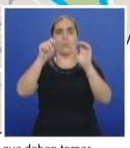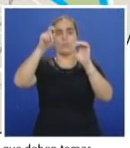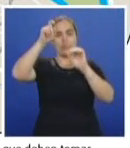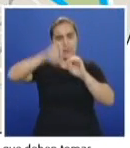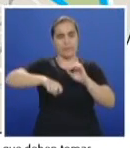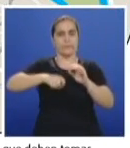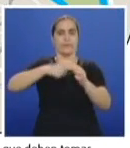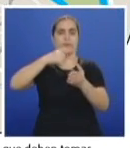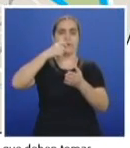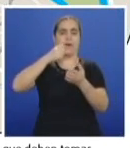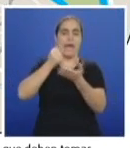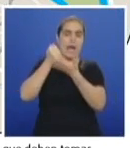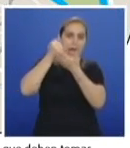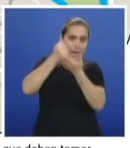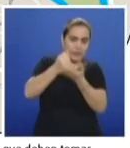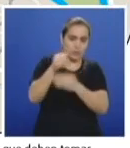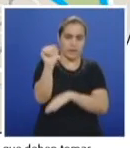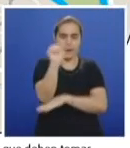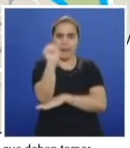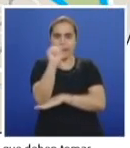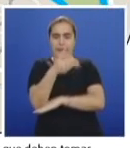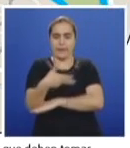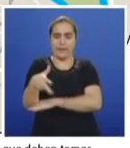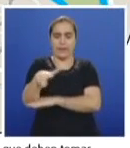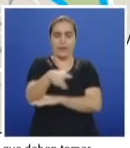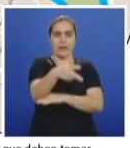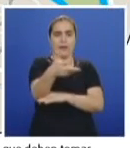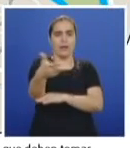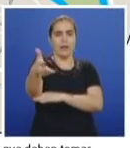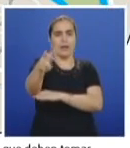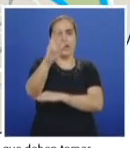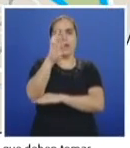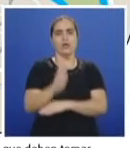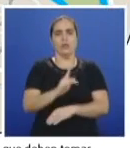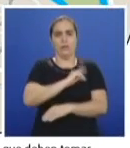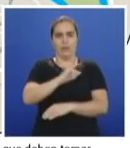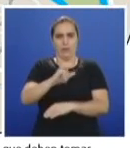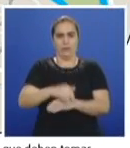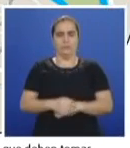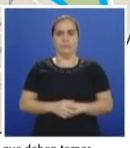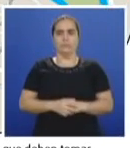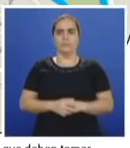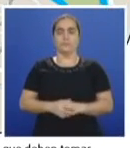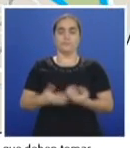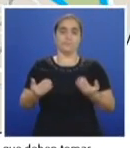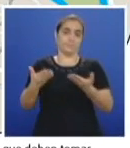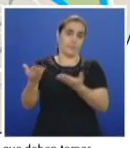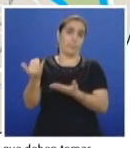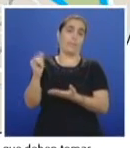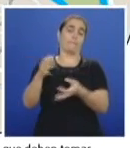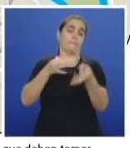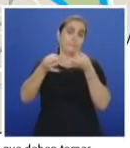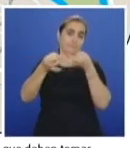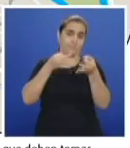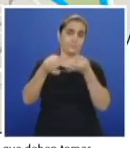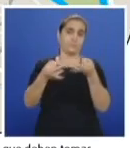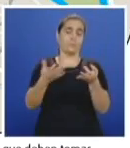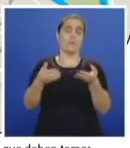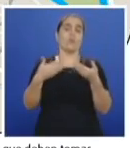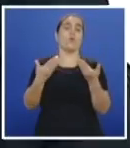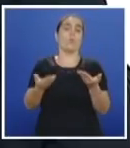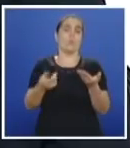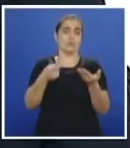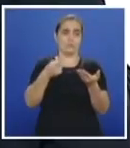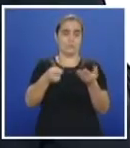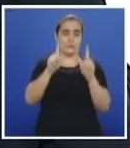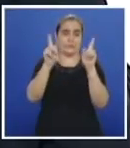mucho más todo lo que tiene que ver con el flujo vehicular al sur de Santiago de Cali, hermano. Pues el secretario ya nos expuso precisamente, Pablo, cuál